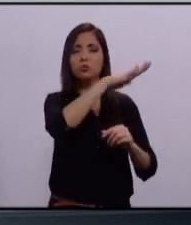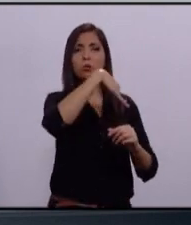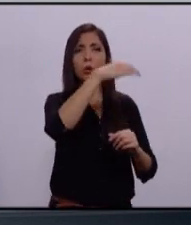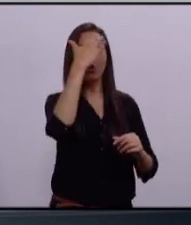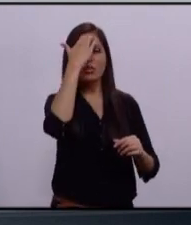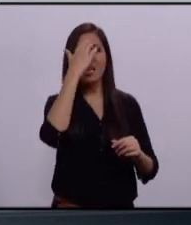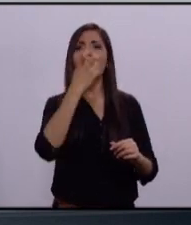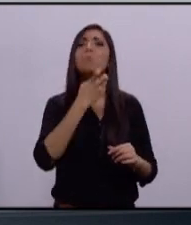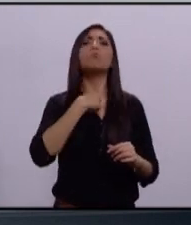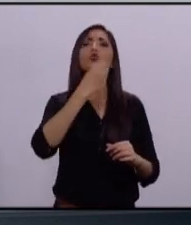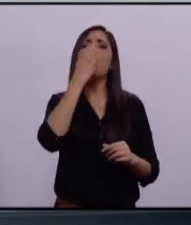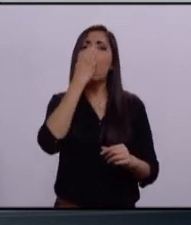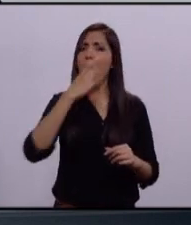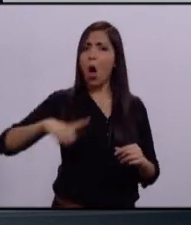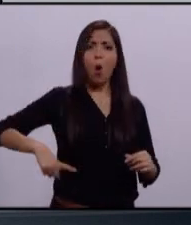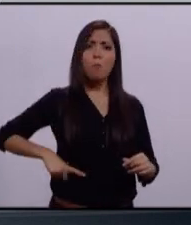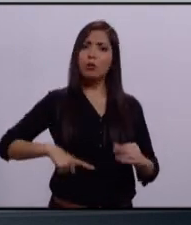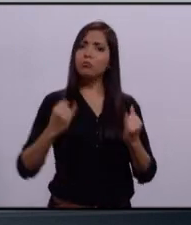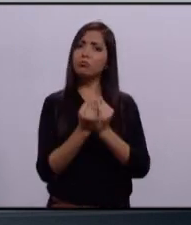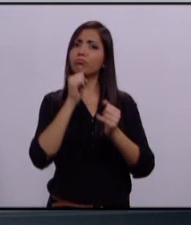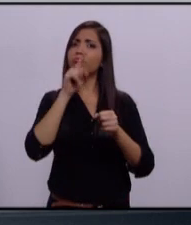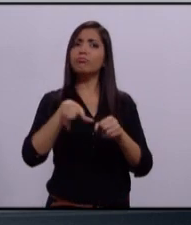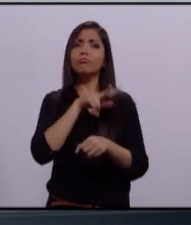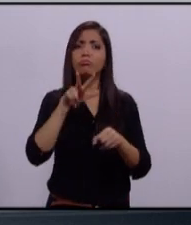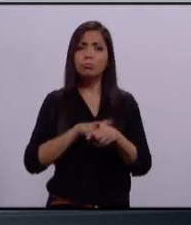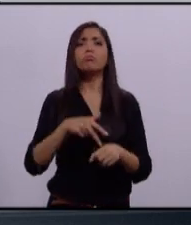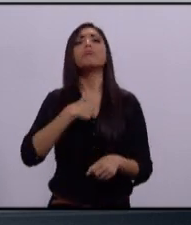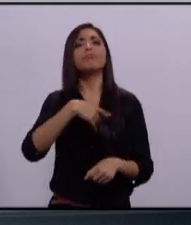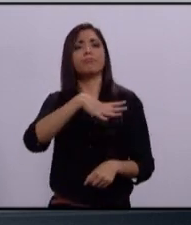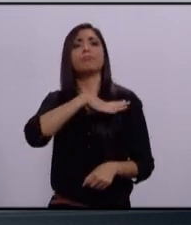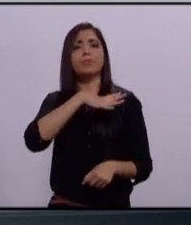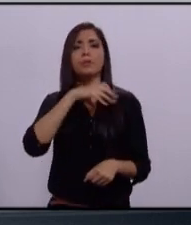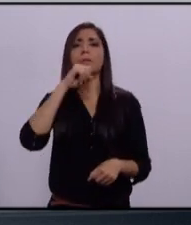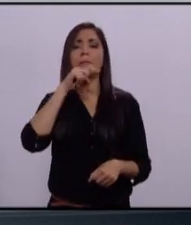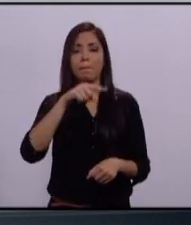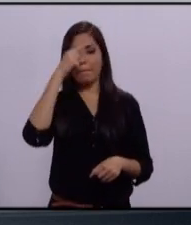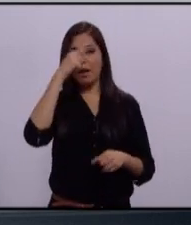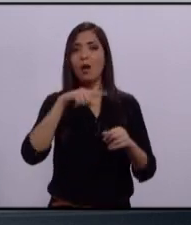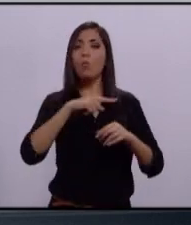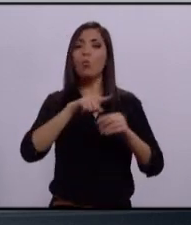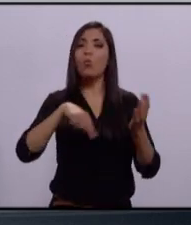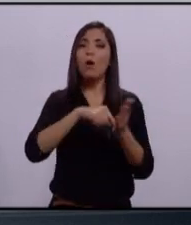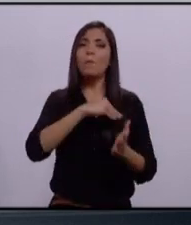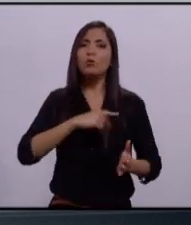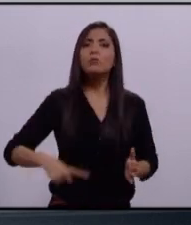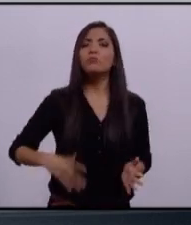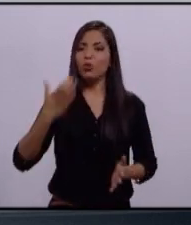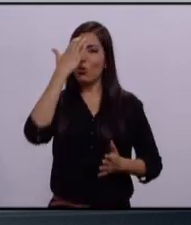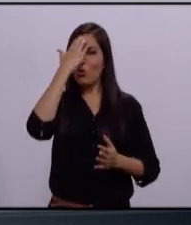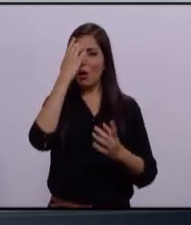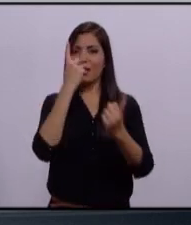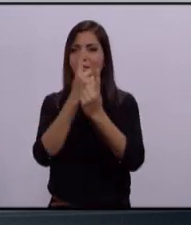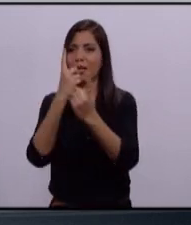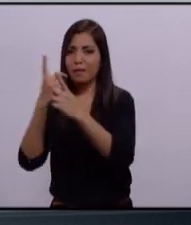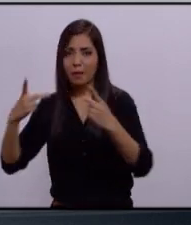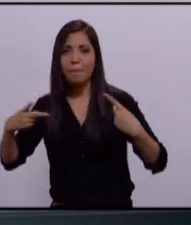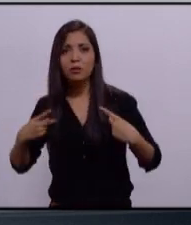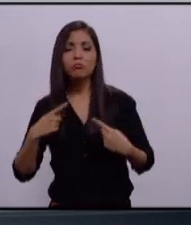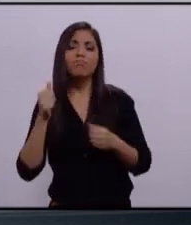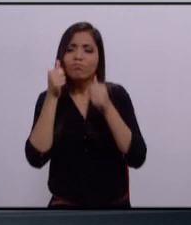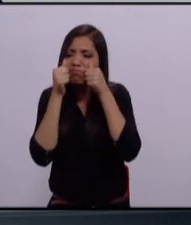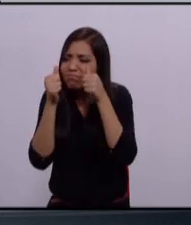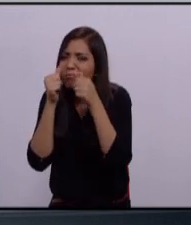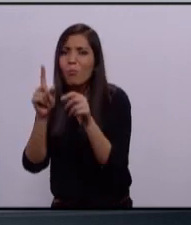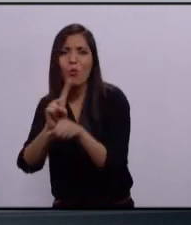formarme en escuelas públicas. He tenido también la oportunidad de recorrer su municipio, de conocer a su gente, de escuchar sus problemas.